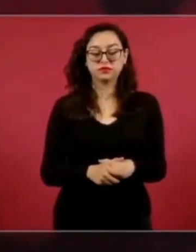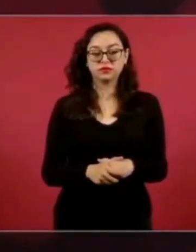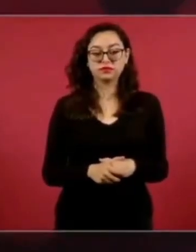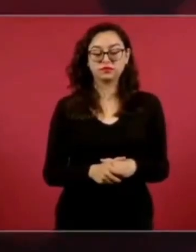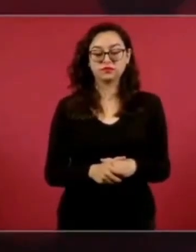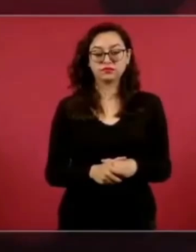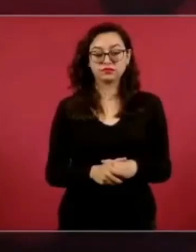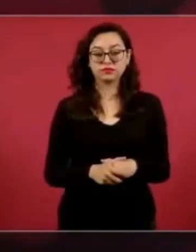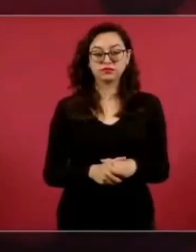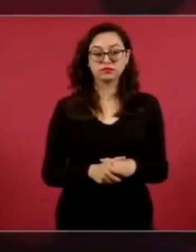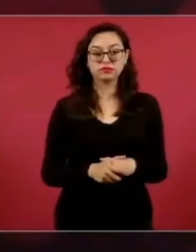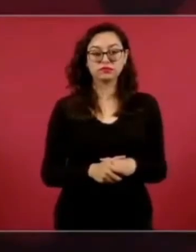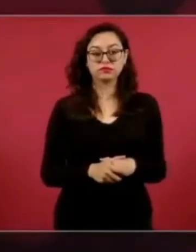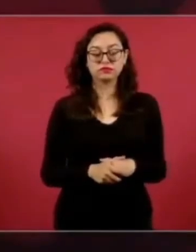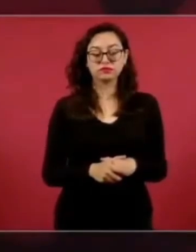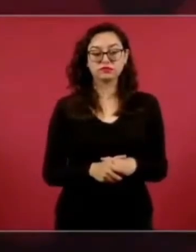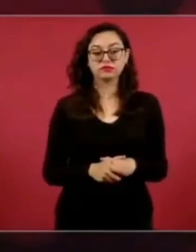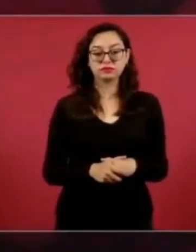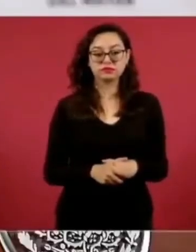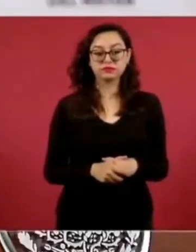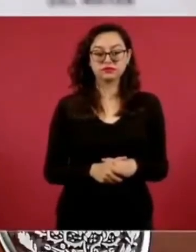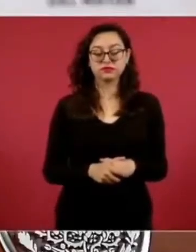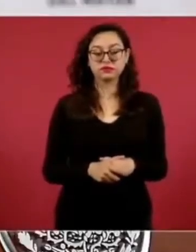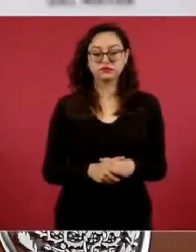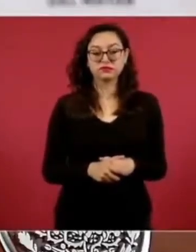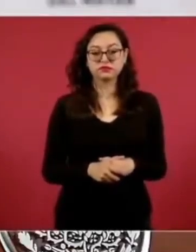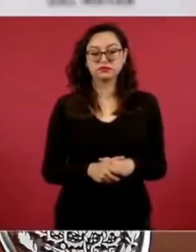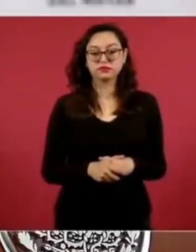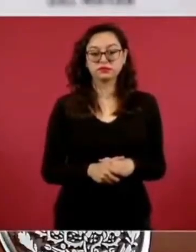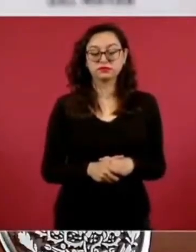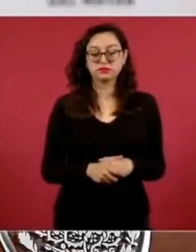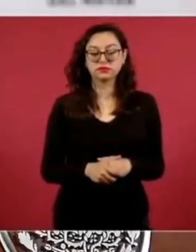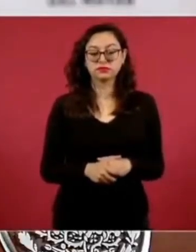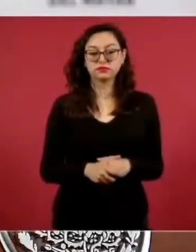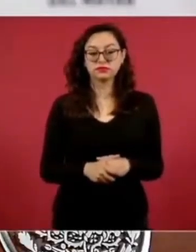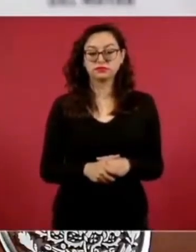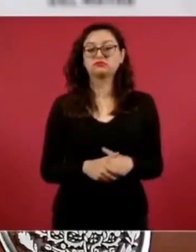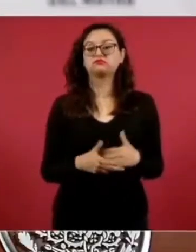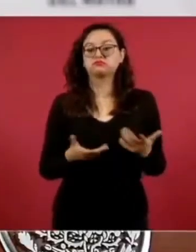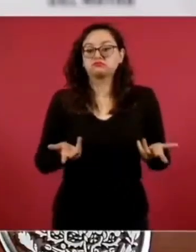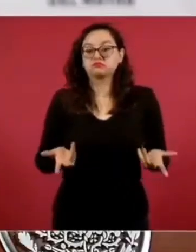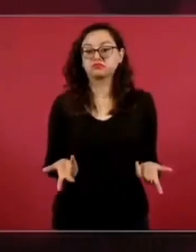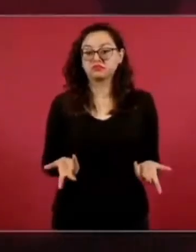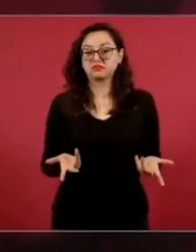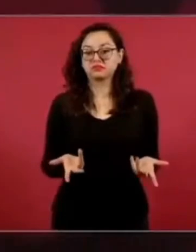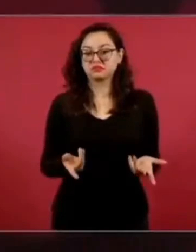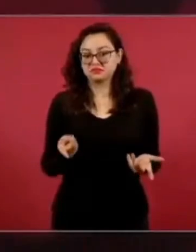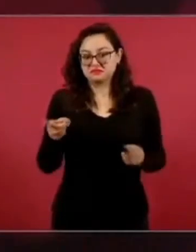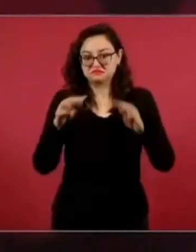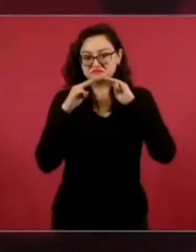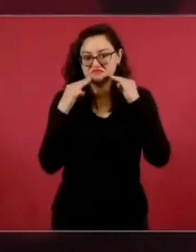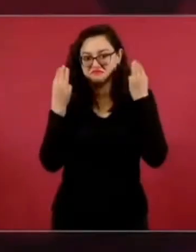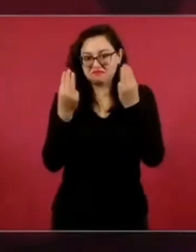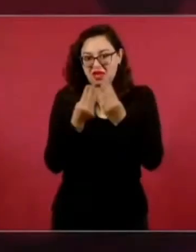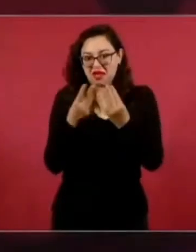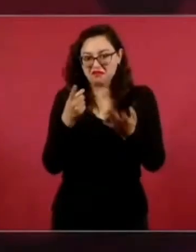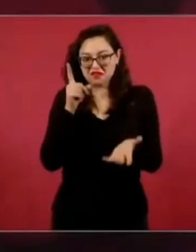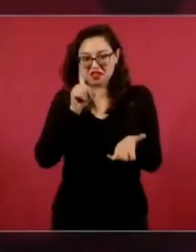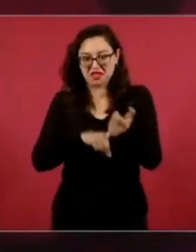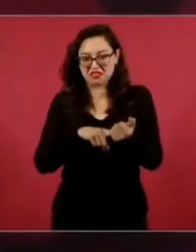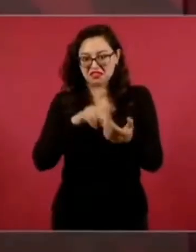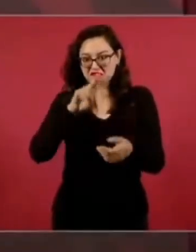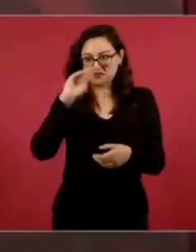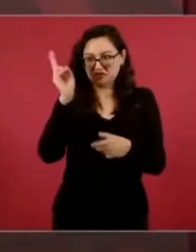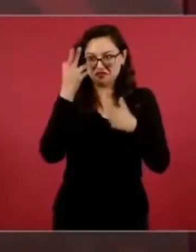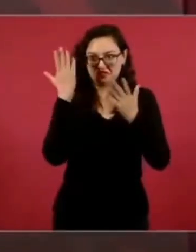Entonces, una cosa es lo académico y otra cosa es lo cultural,